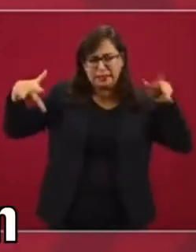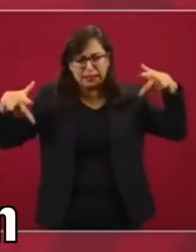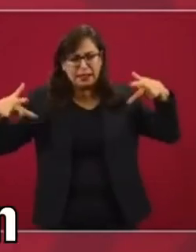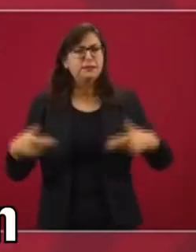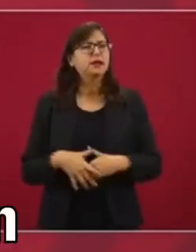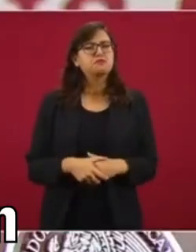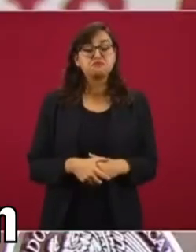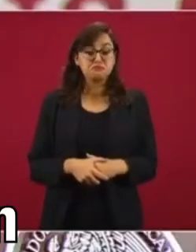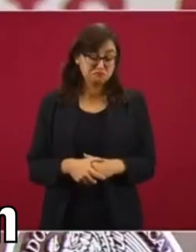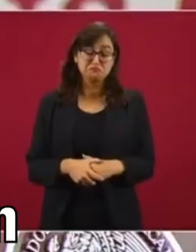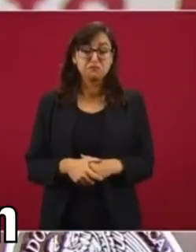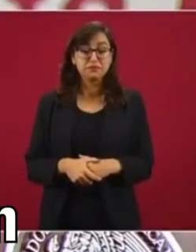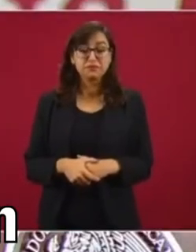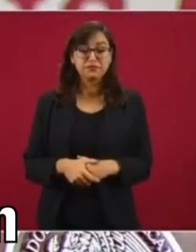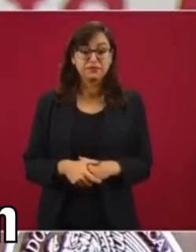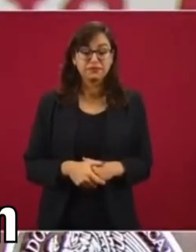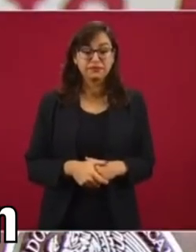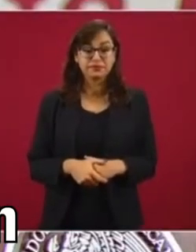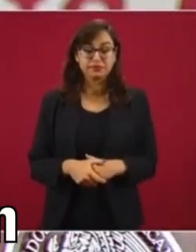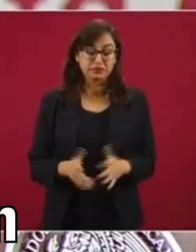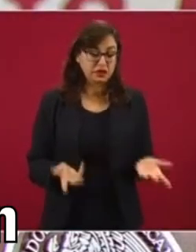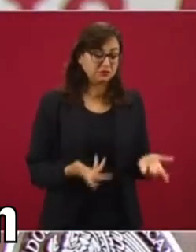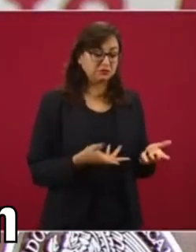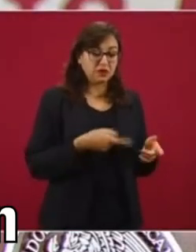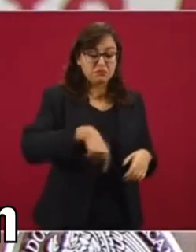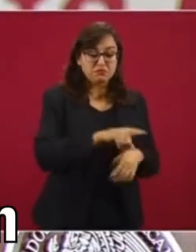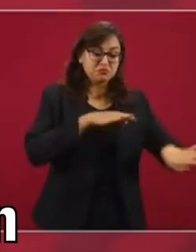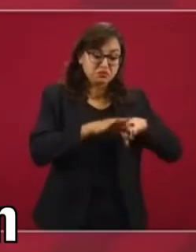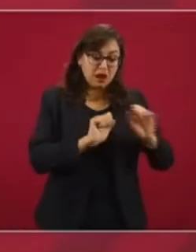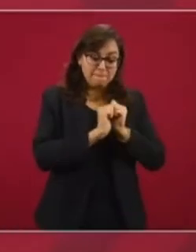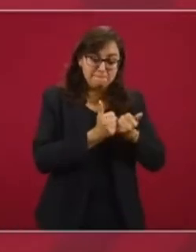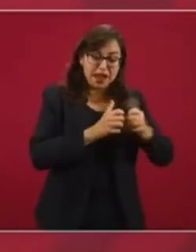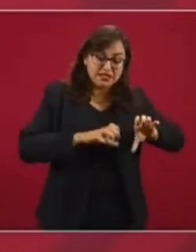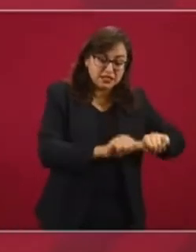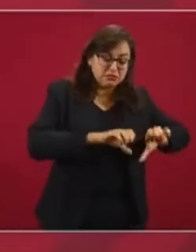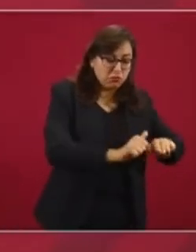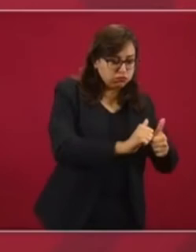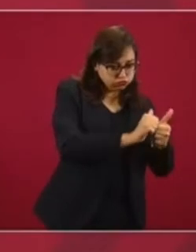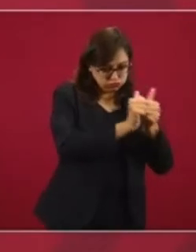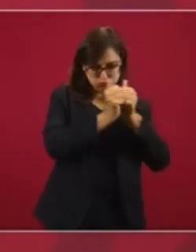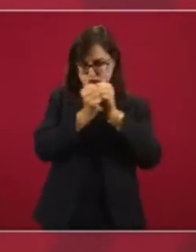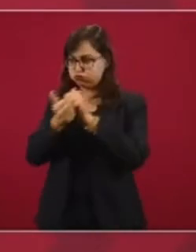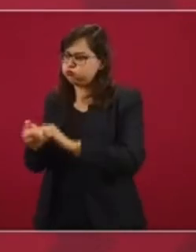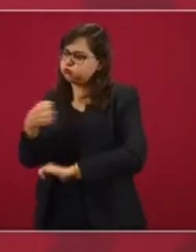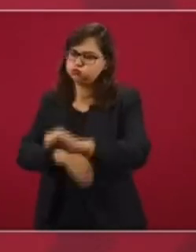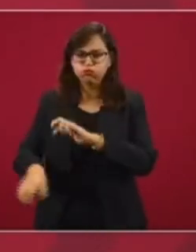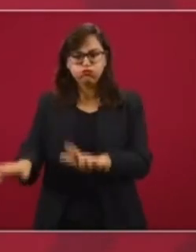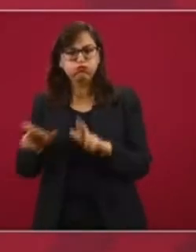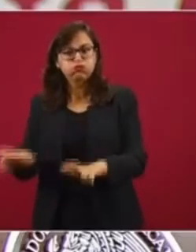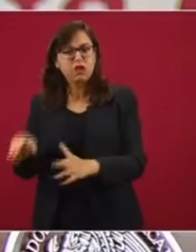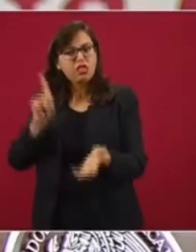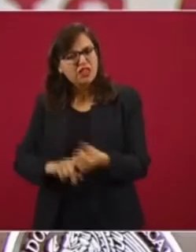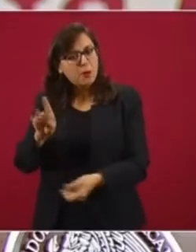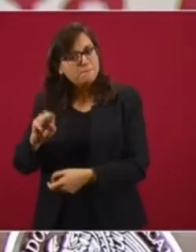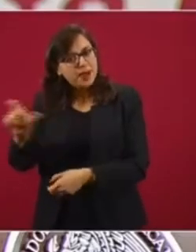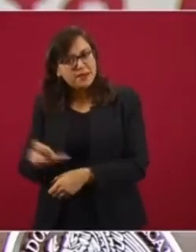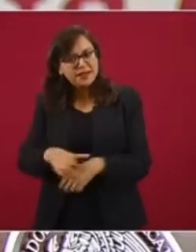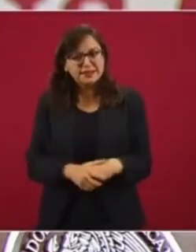Bueno, panaderos se convirtieron en empresarios de Pemex,